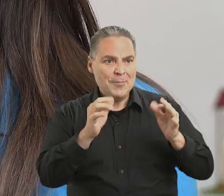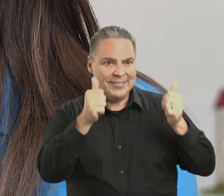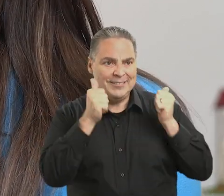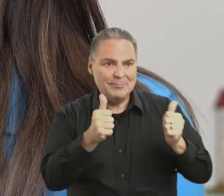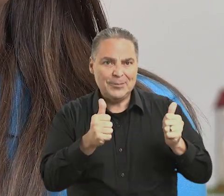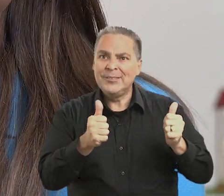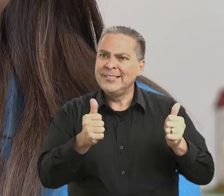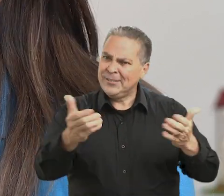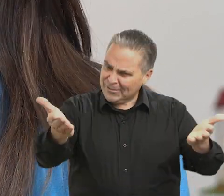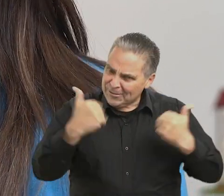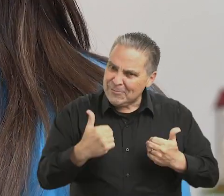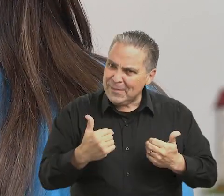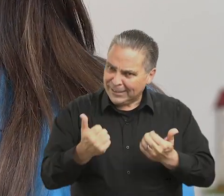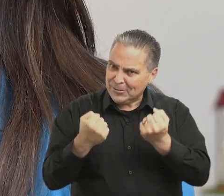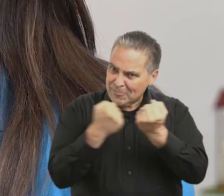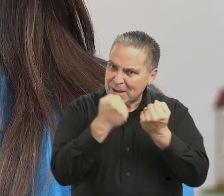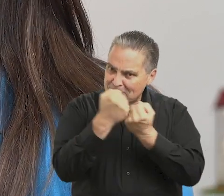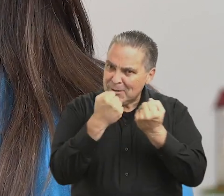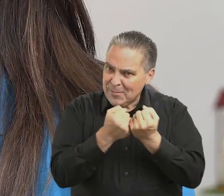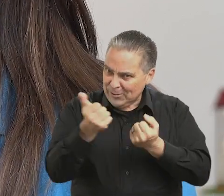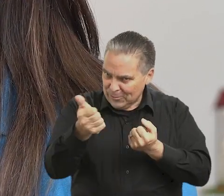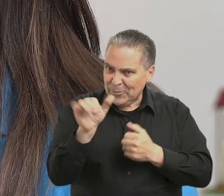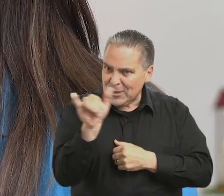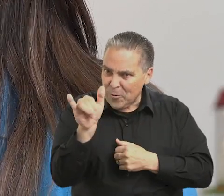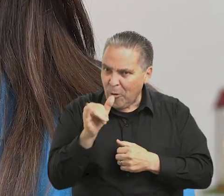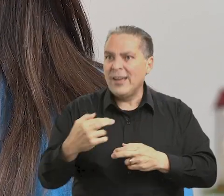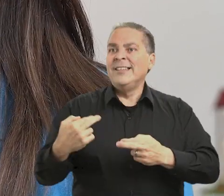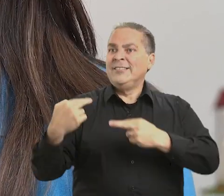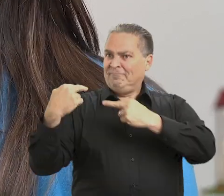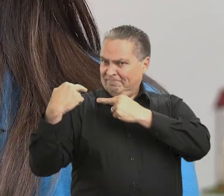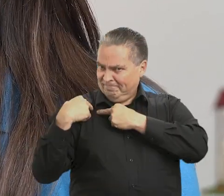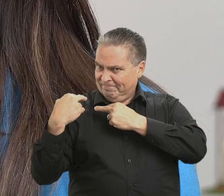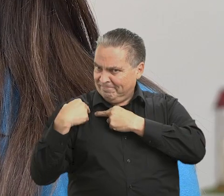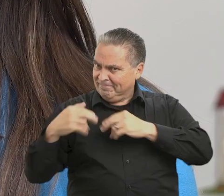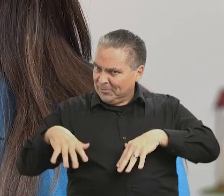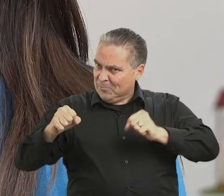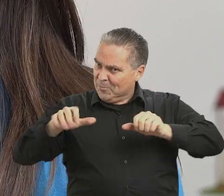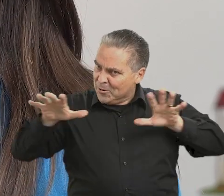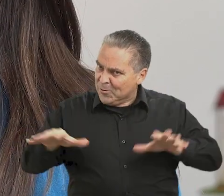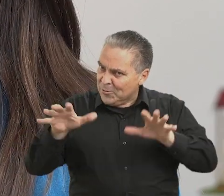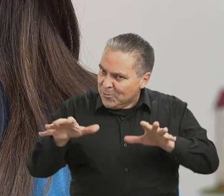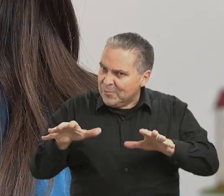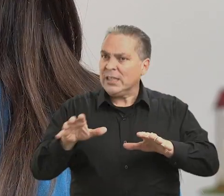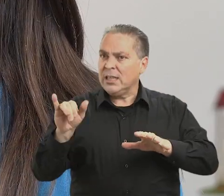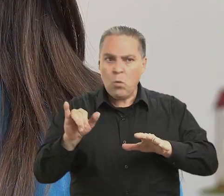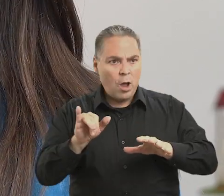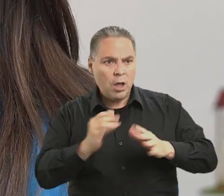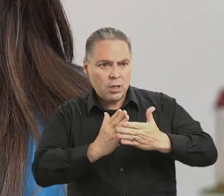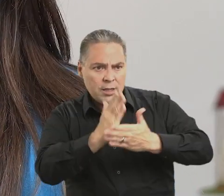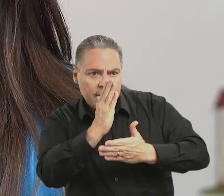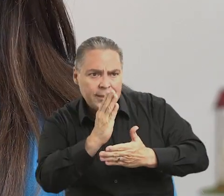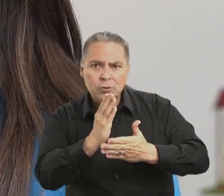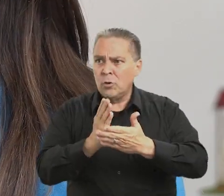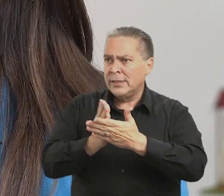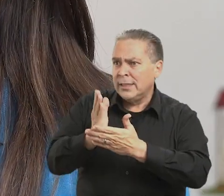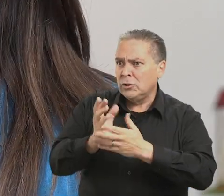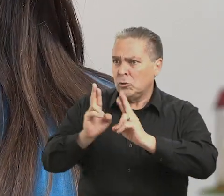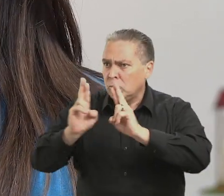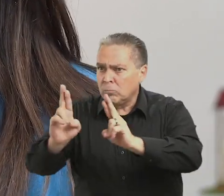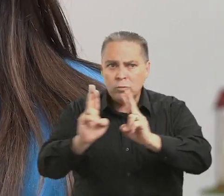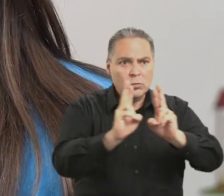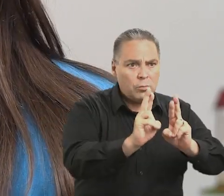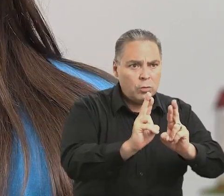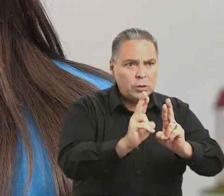personas de tu comunidad, cumpliendo con tus deberes, reconociendo y respetando los derechos de las demás